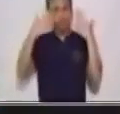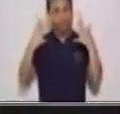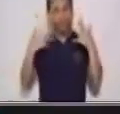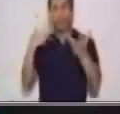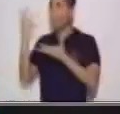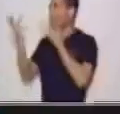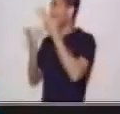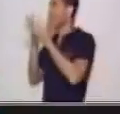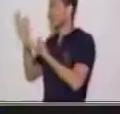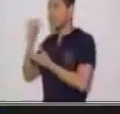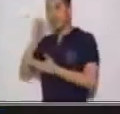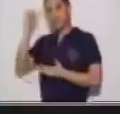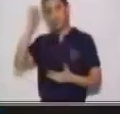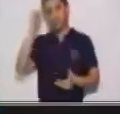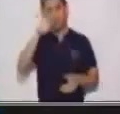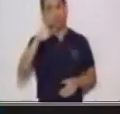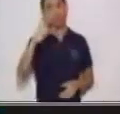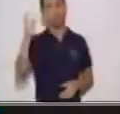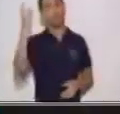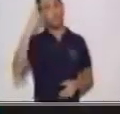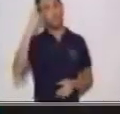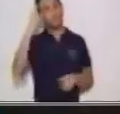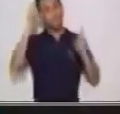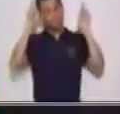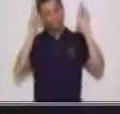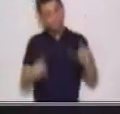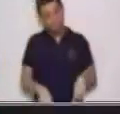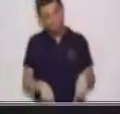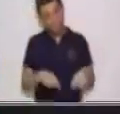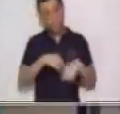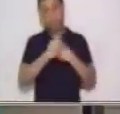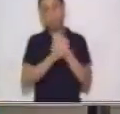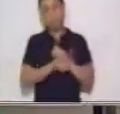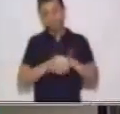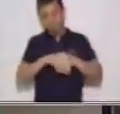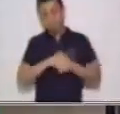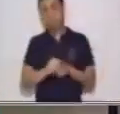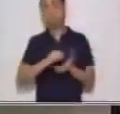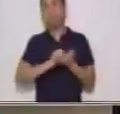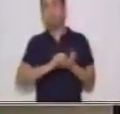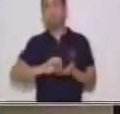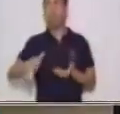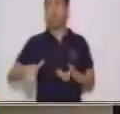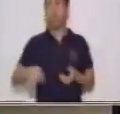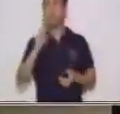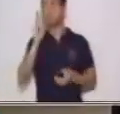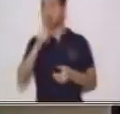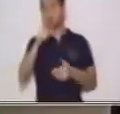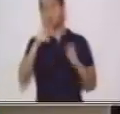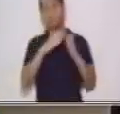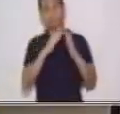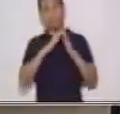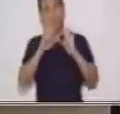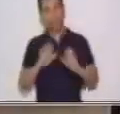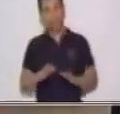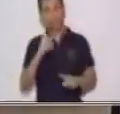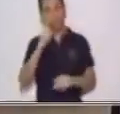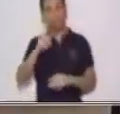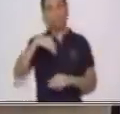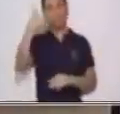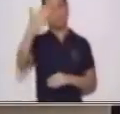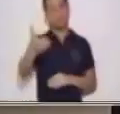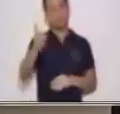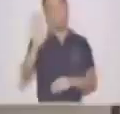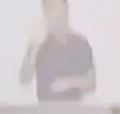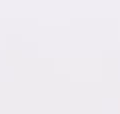adulto. Te recordamos lavarte las manos con agua y jabón. Y sobre todo, quédate en casa. Hasta la